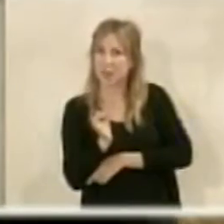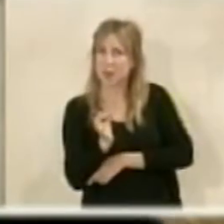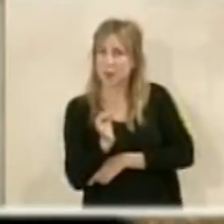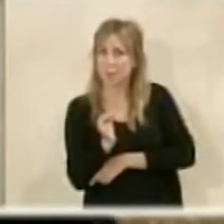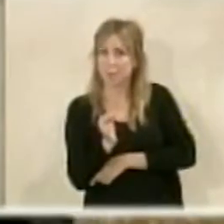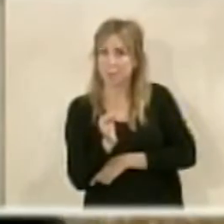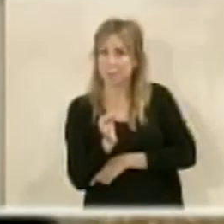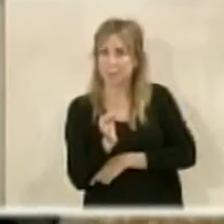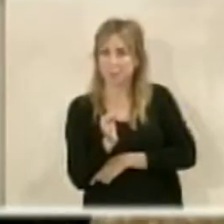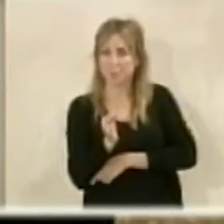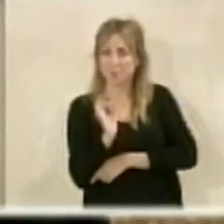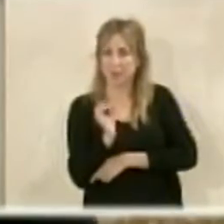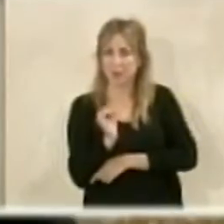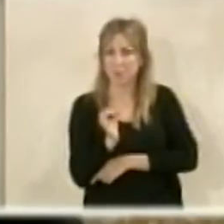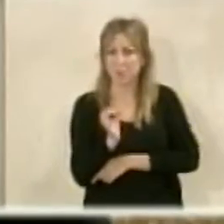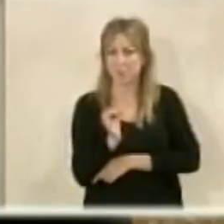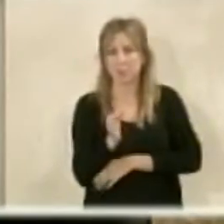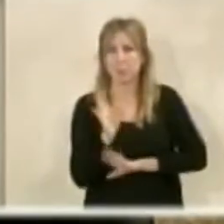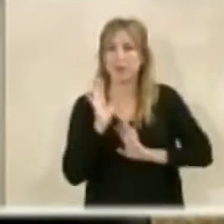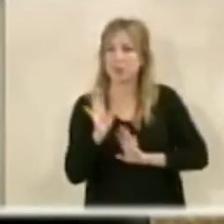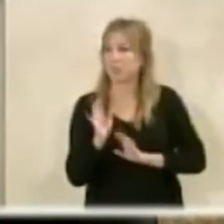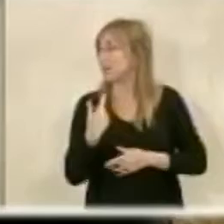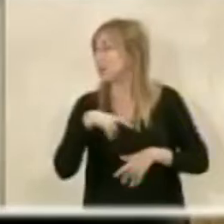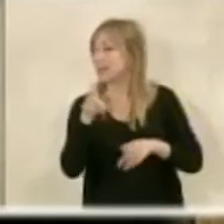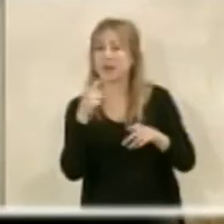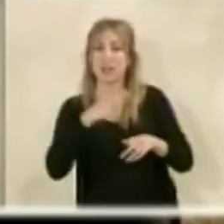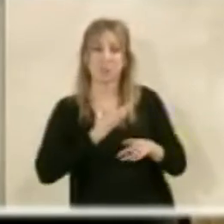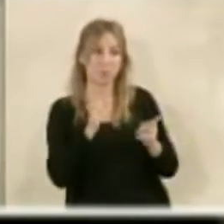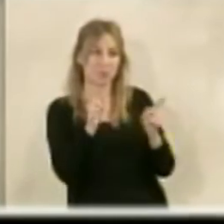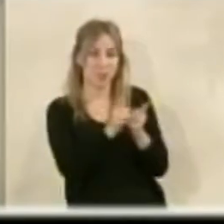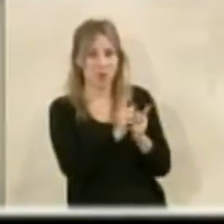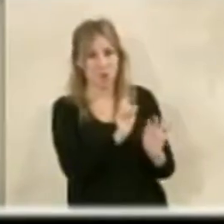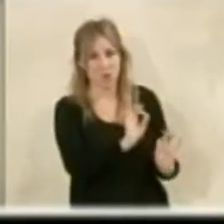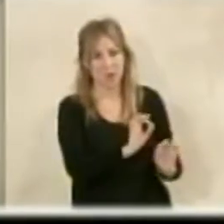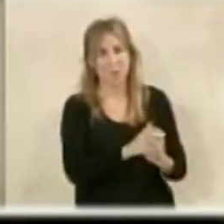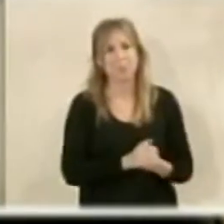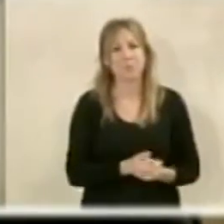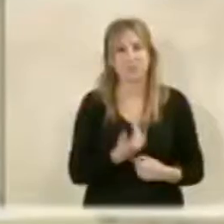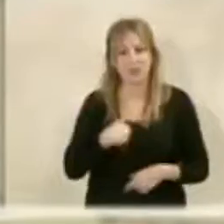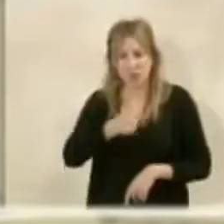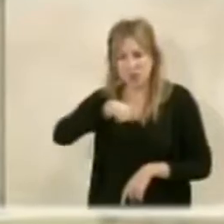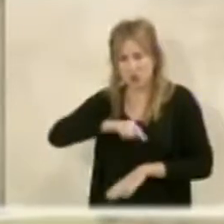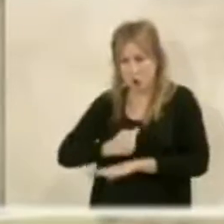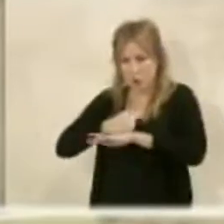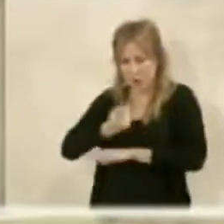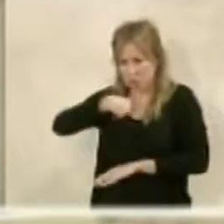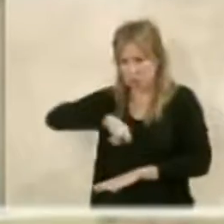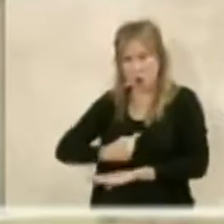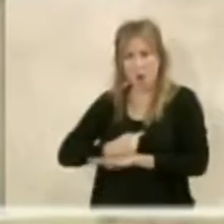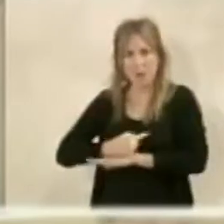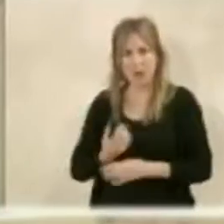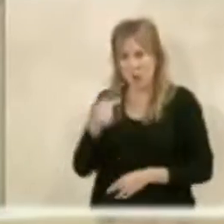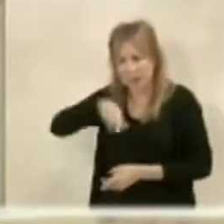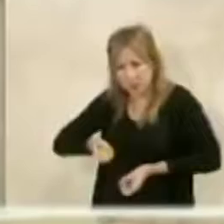de esto venderlo por cacho, por trocito. Vaya concluyendo, señor Trump, por favor. Es decir, que eso estamos obligados nosotros a